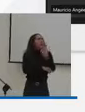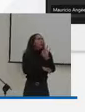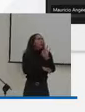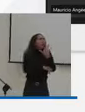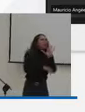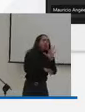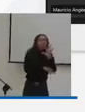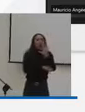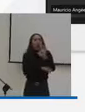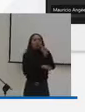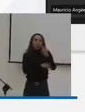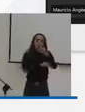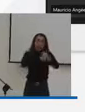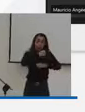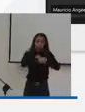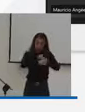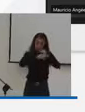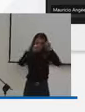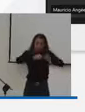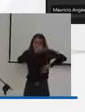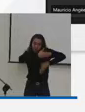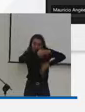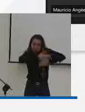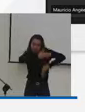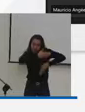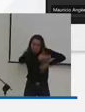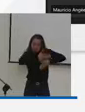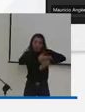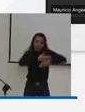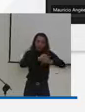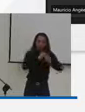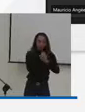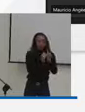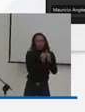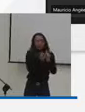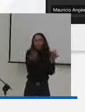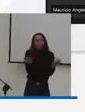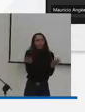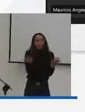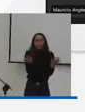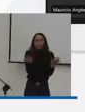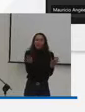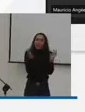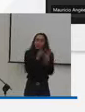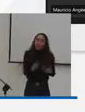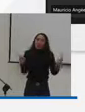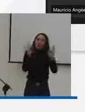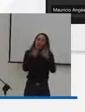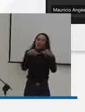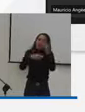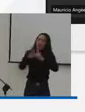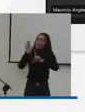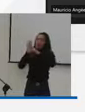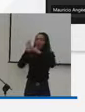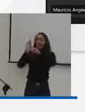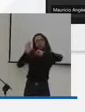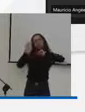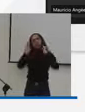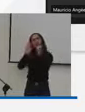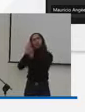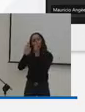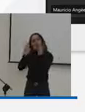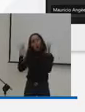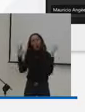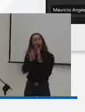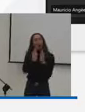efectos del deporte, se puede considerar que ya superó su edad productiva. Y eso tenemos que consultar seguramente en la ley. Así